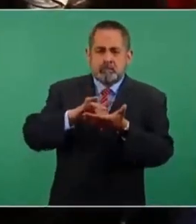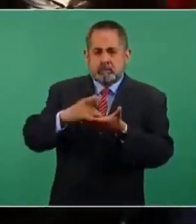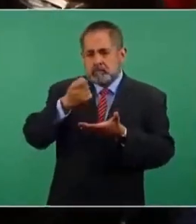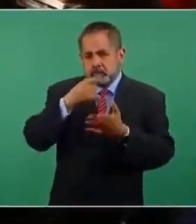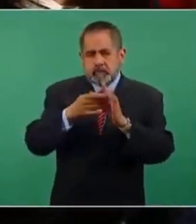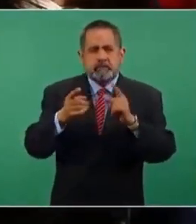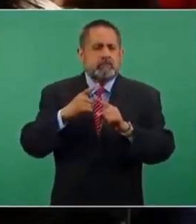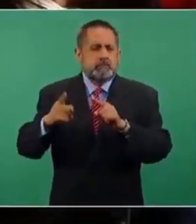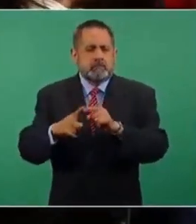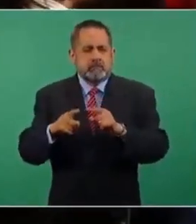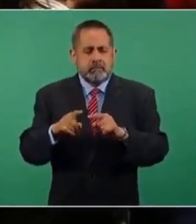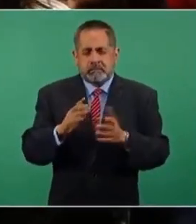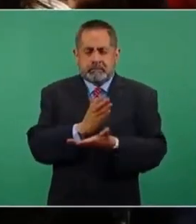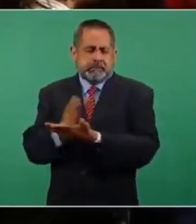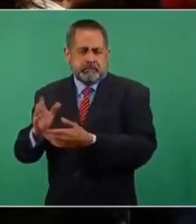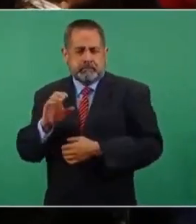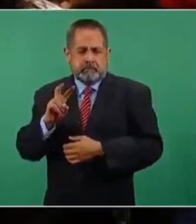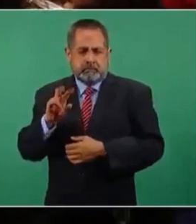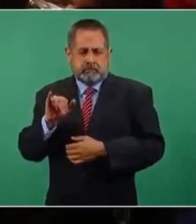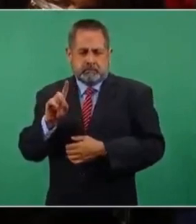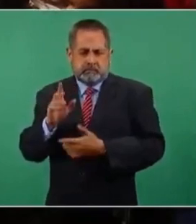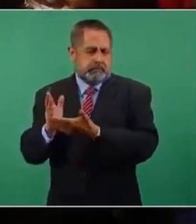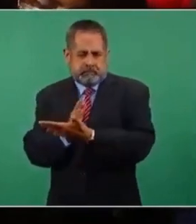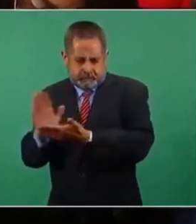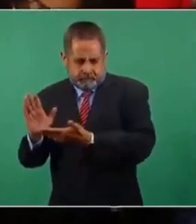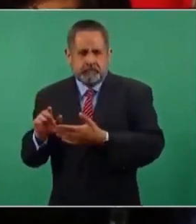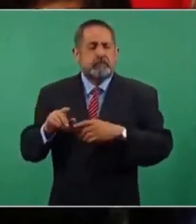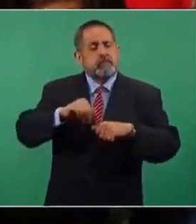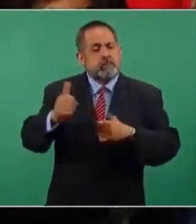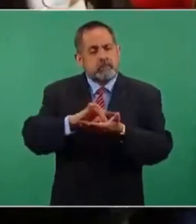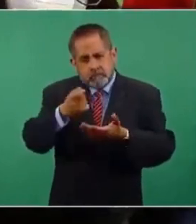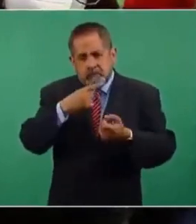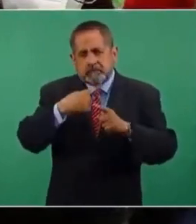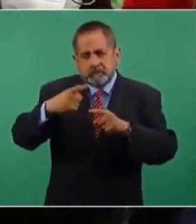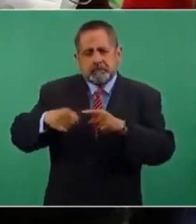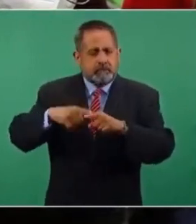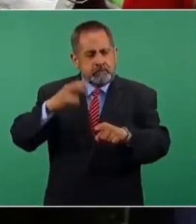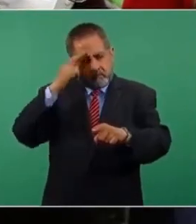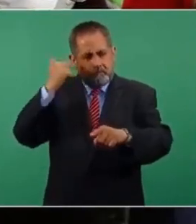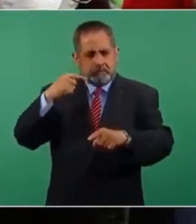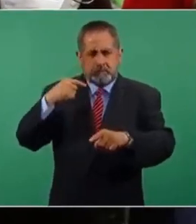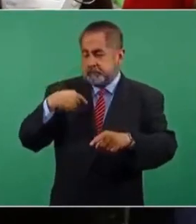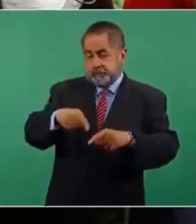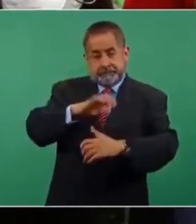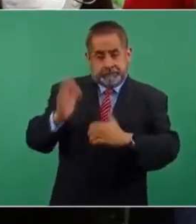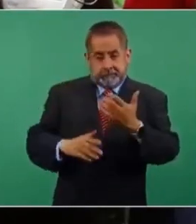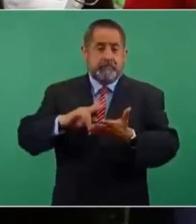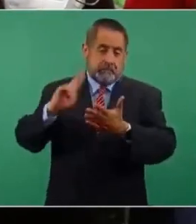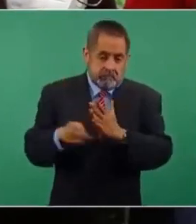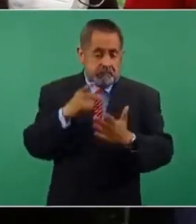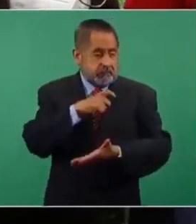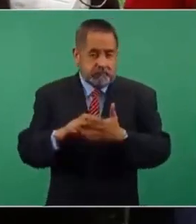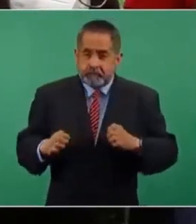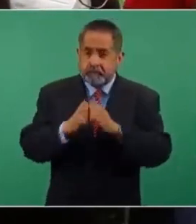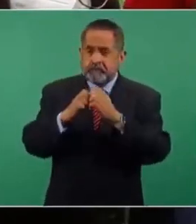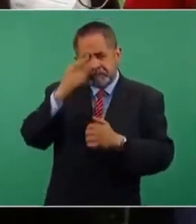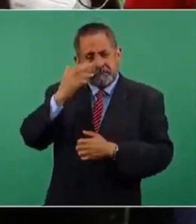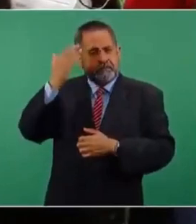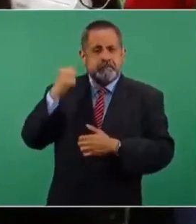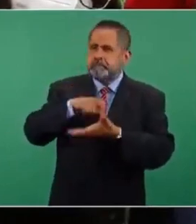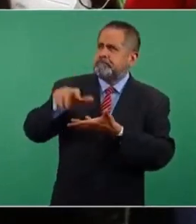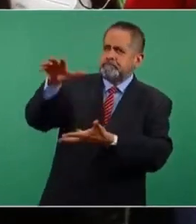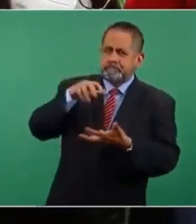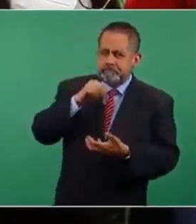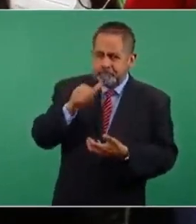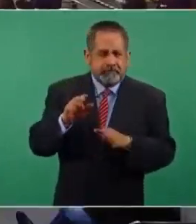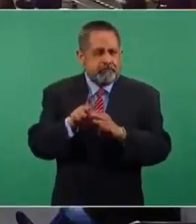universal, es decir, las que no se puede. Todas estas requerimientos de medicinas y suministros que entiendo van a tener que ahora que comprar de emergencia porque no entraron en esta compra